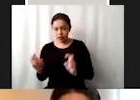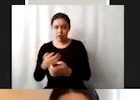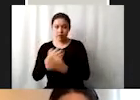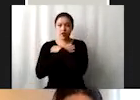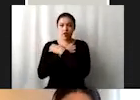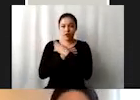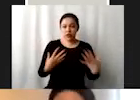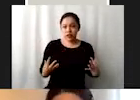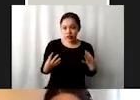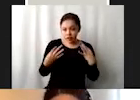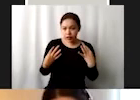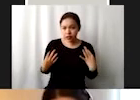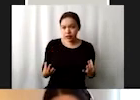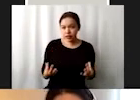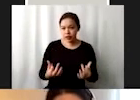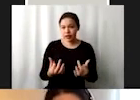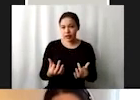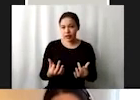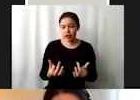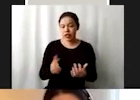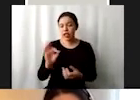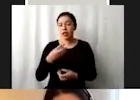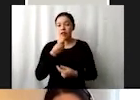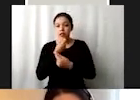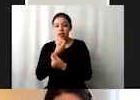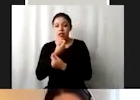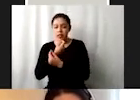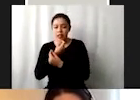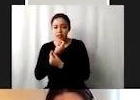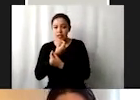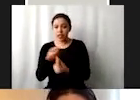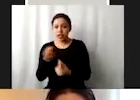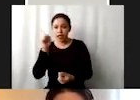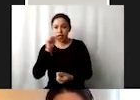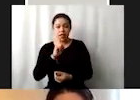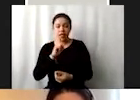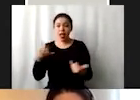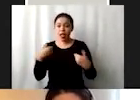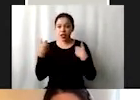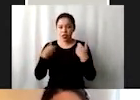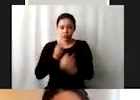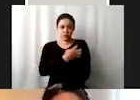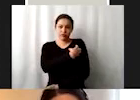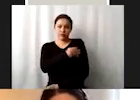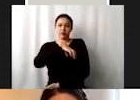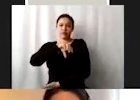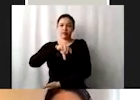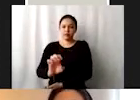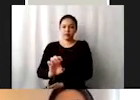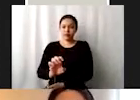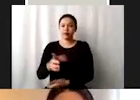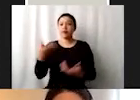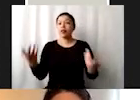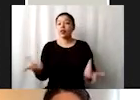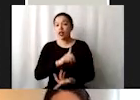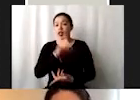calidad, estemos a lo mejor empoderando a niñas y adolescentes, pero a su vez pudiendo cubrir